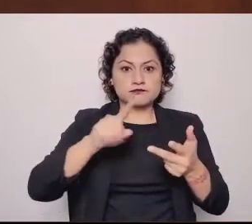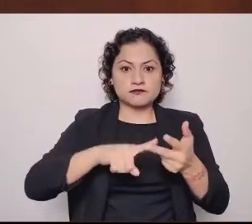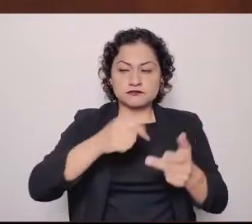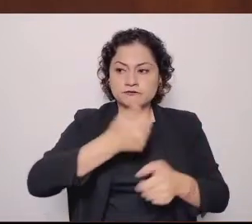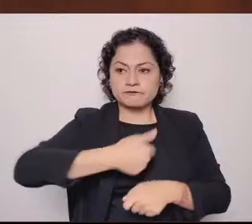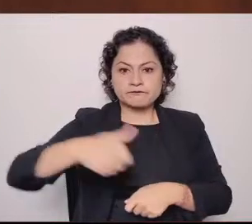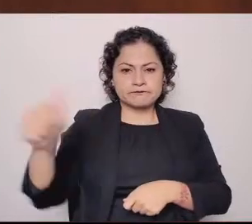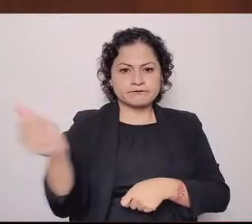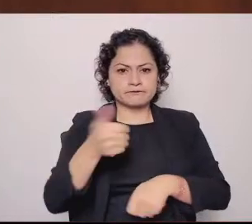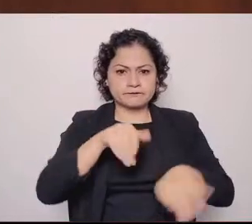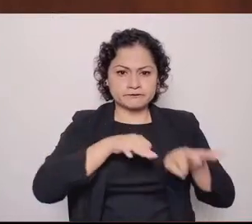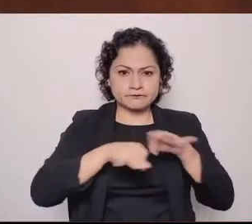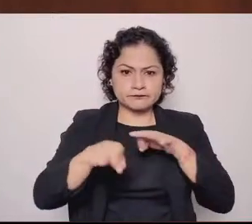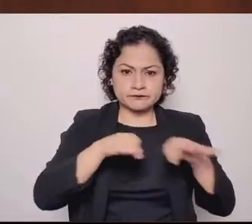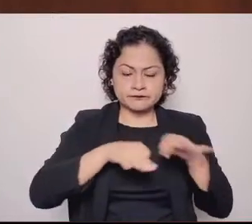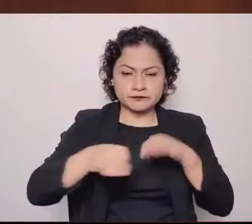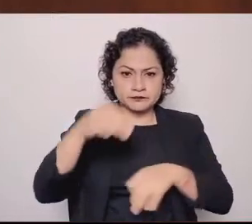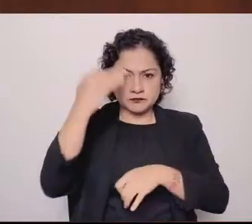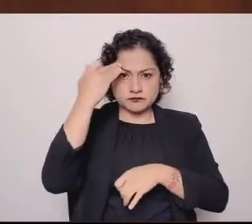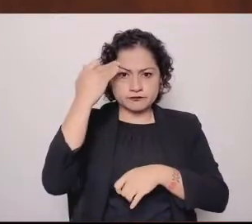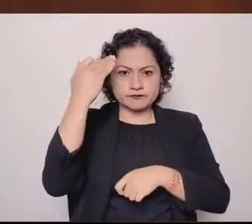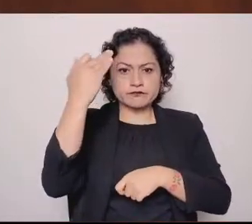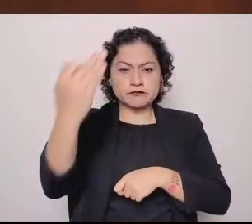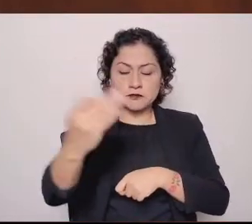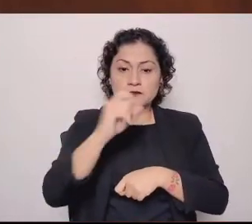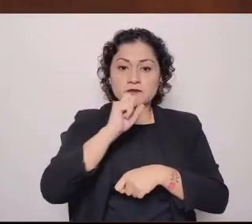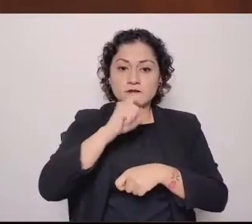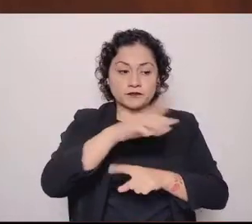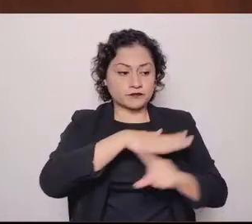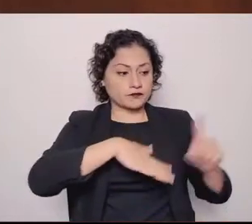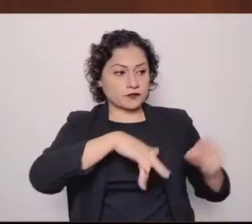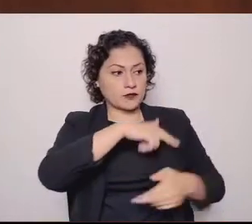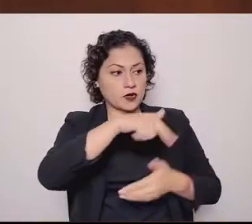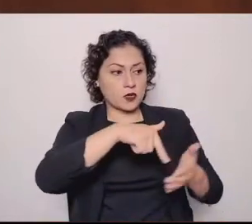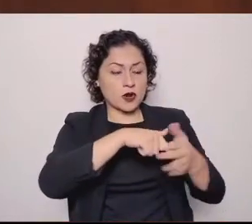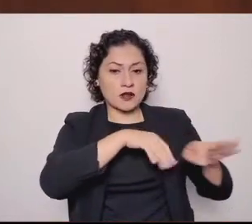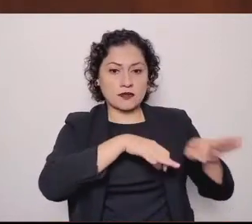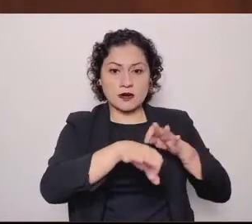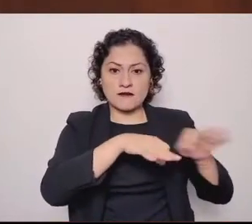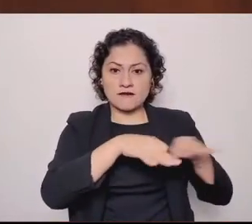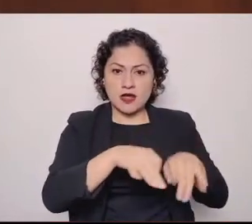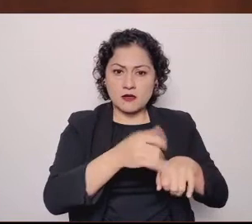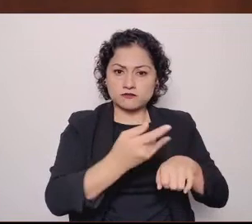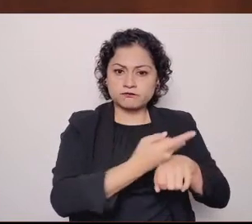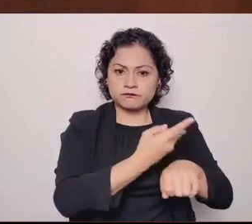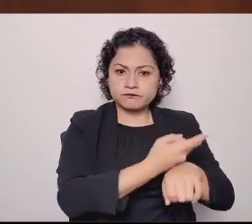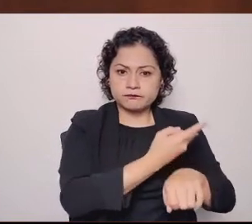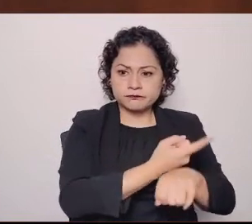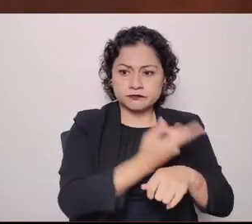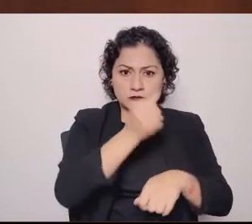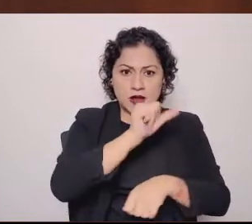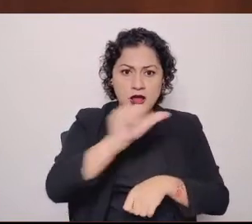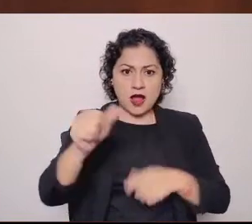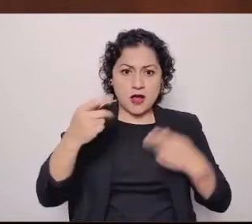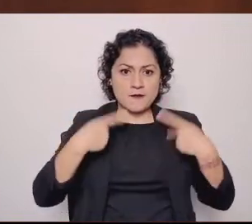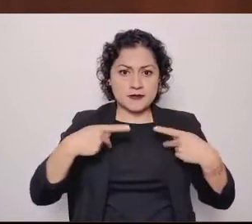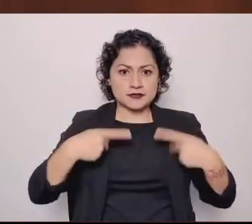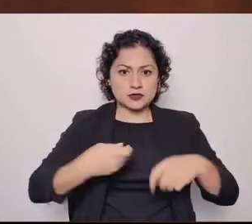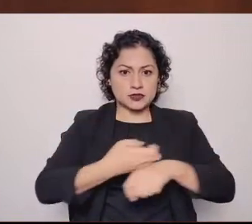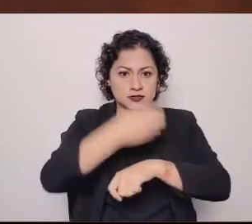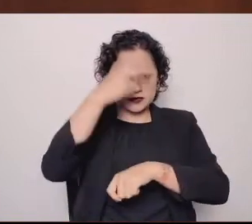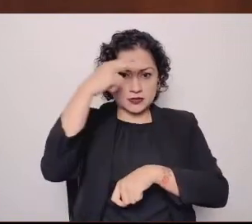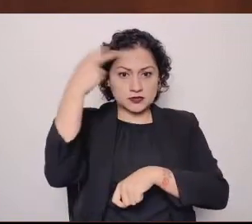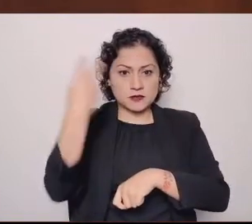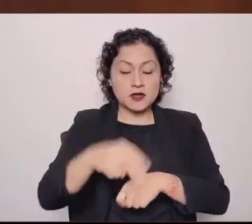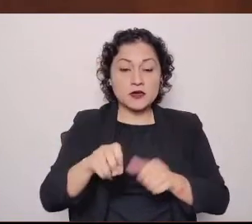pésimas condiciones laborales de los mexiquenses, particularmente los habitantes del oriente de nuestra